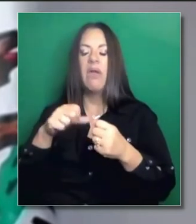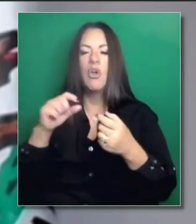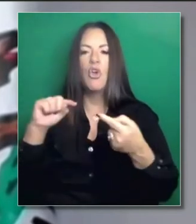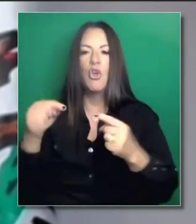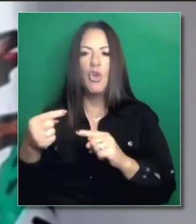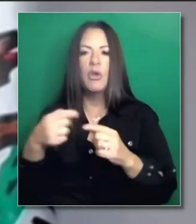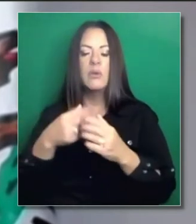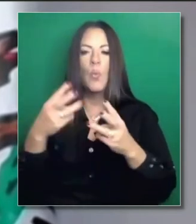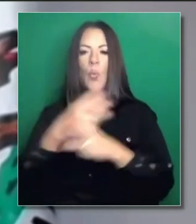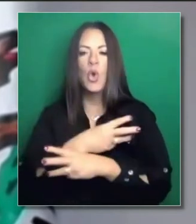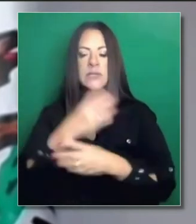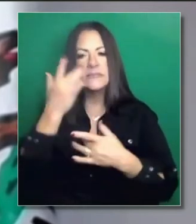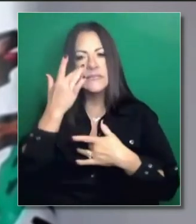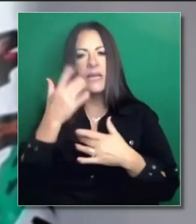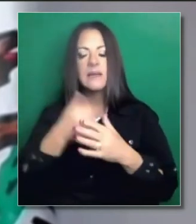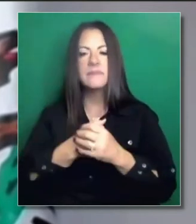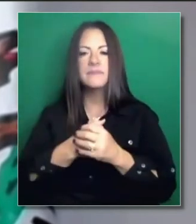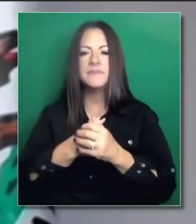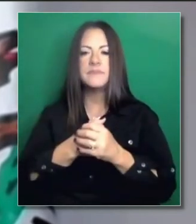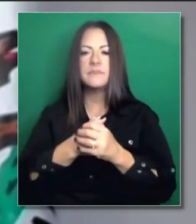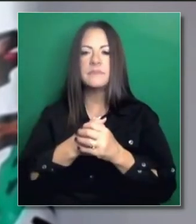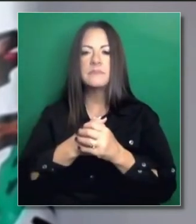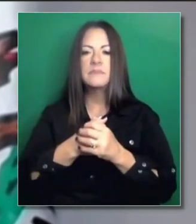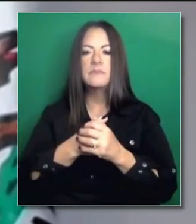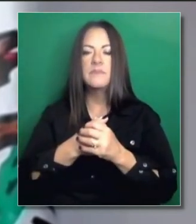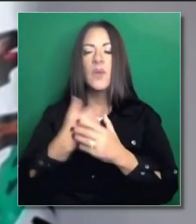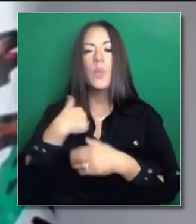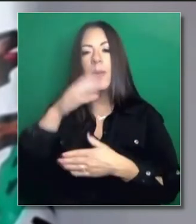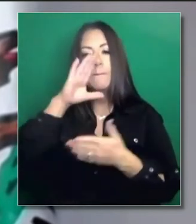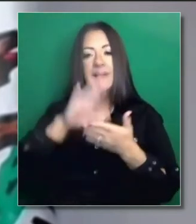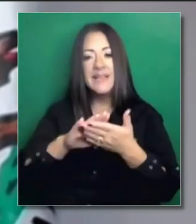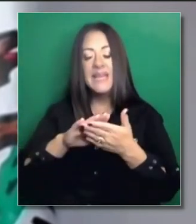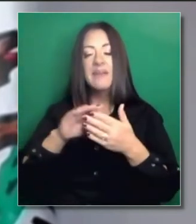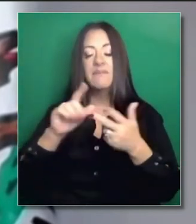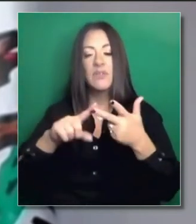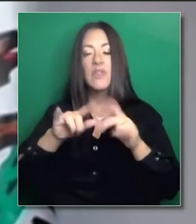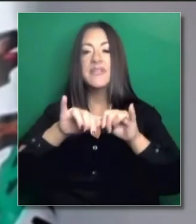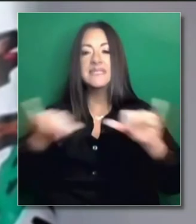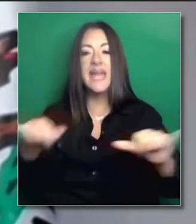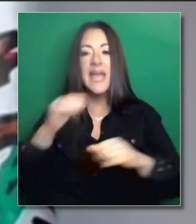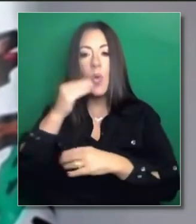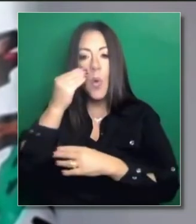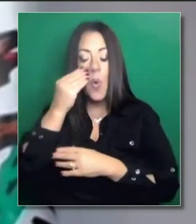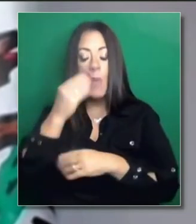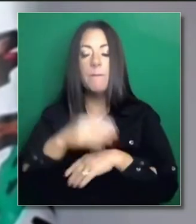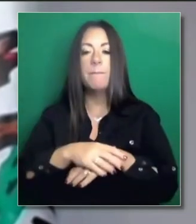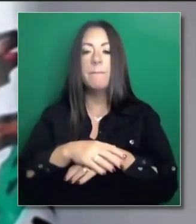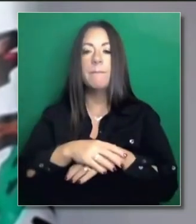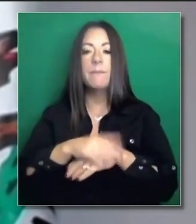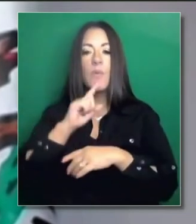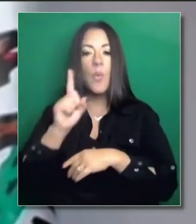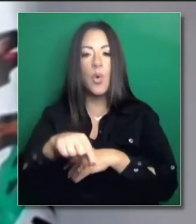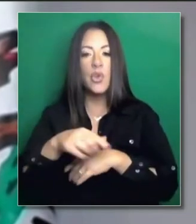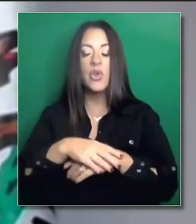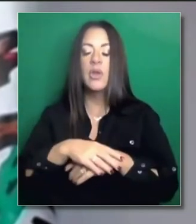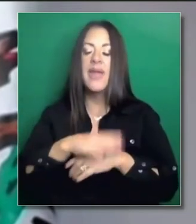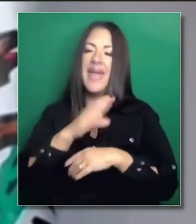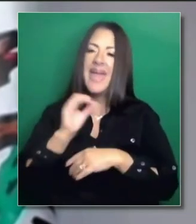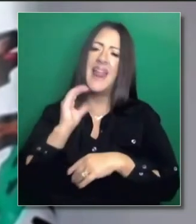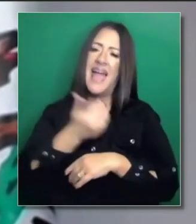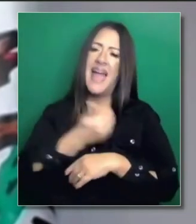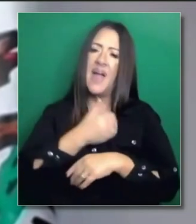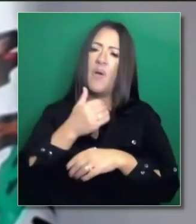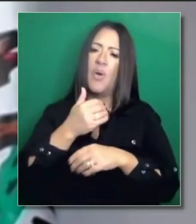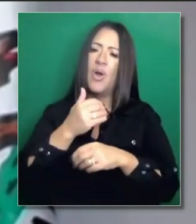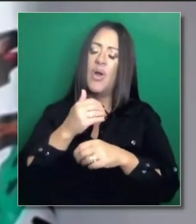Para poder controlar todo eso, debemos tomar estas decisiones. La orden de quedarse en casa, al igual que nuestros esfuerzos